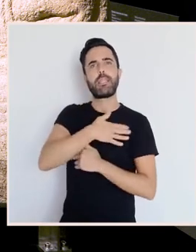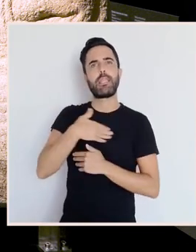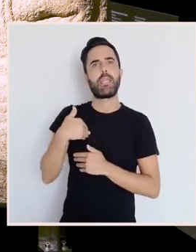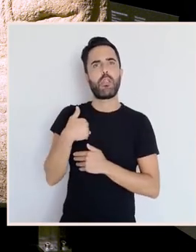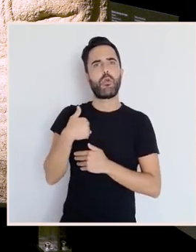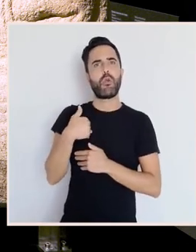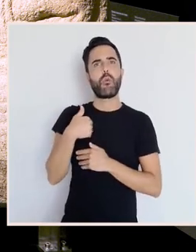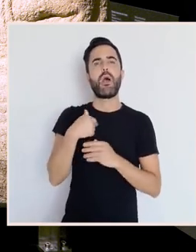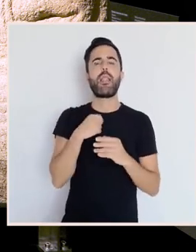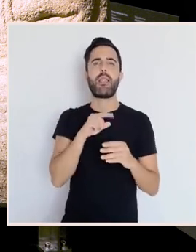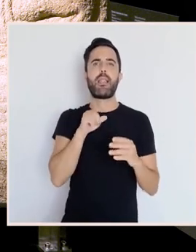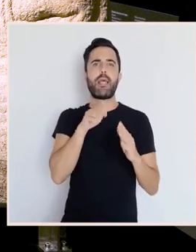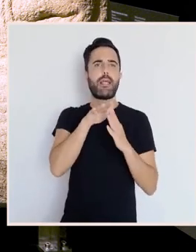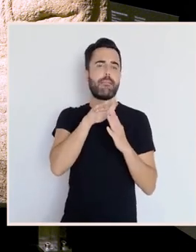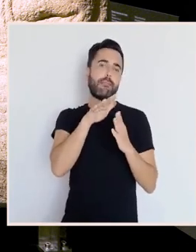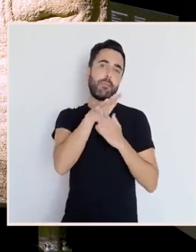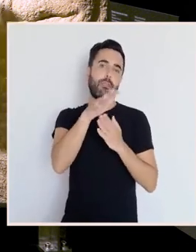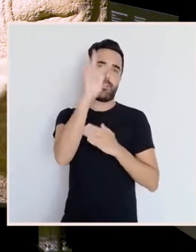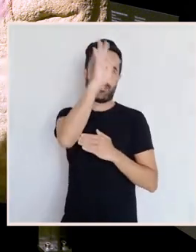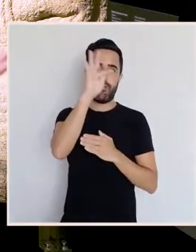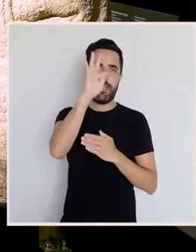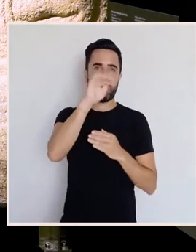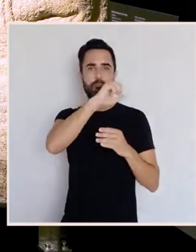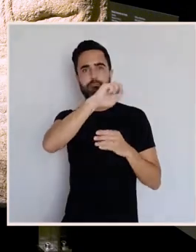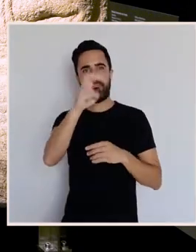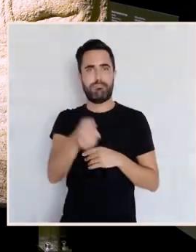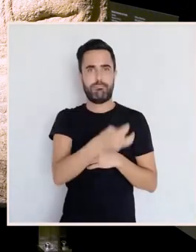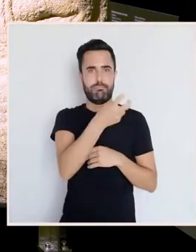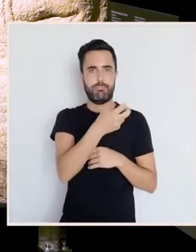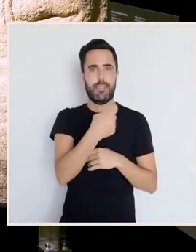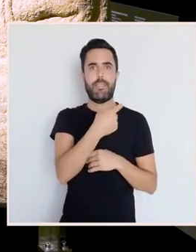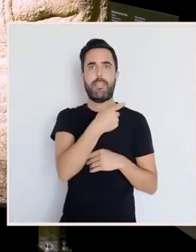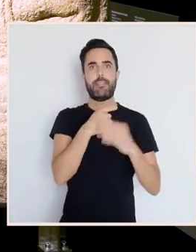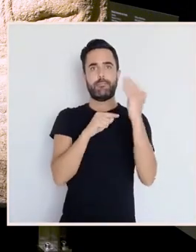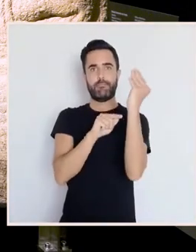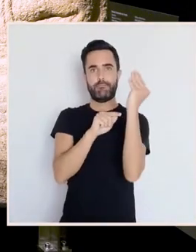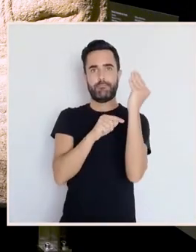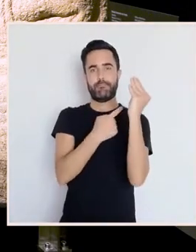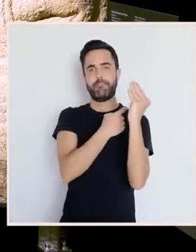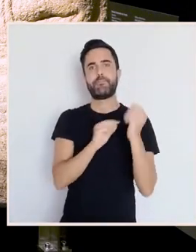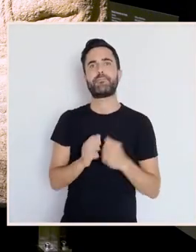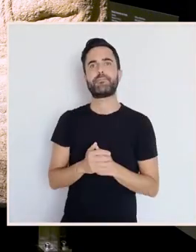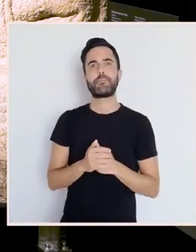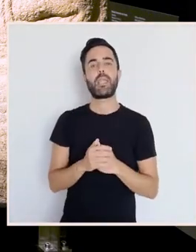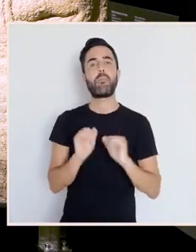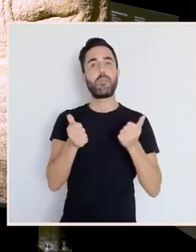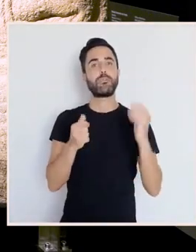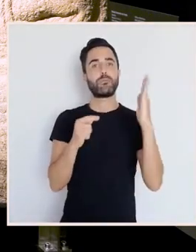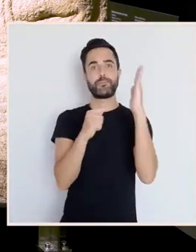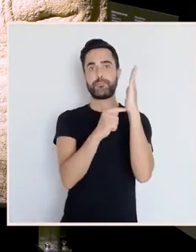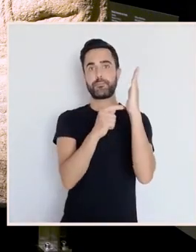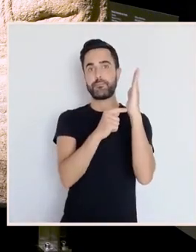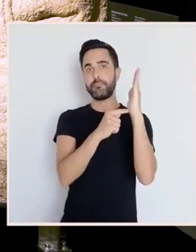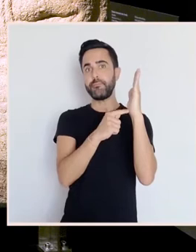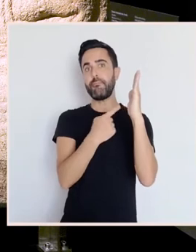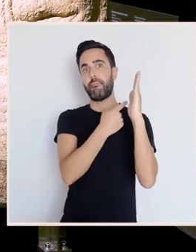llederon a esta estela. Comenzamos polo anverso, que é esta parte que podedes ver aquí, é, digamos, a parte máis fácil